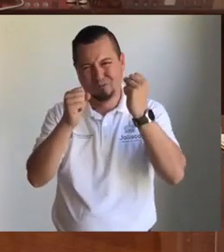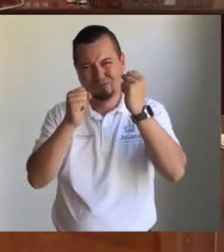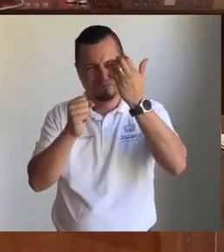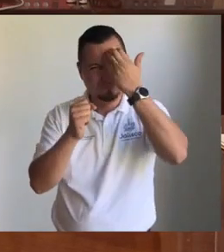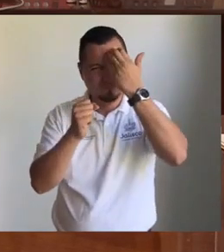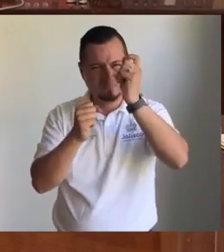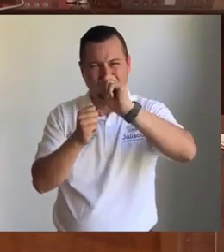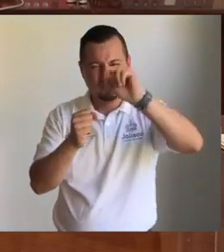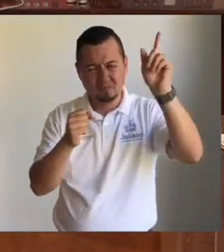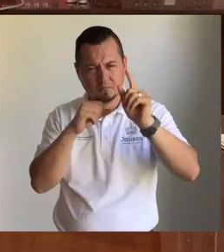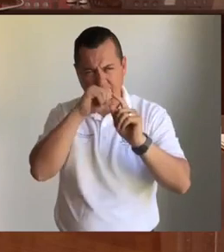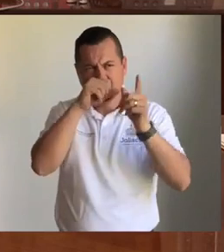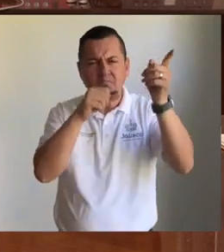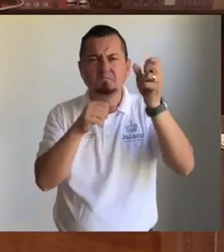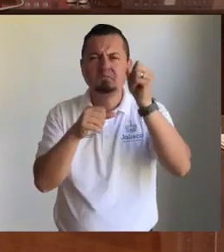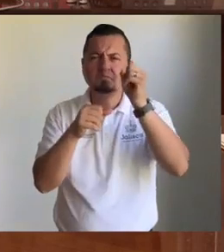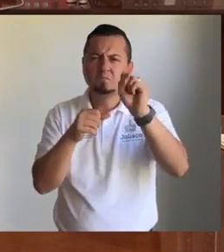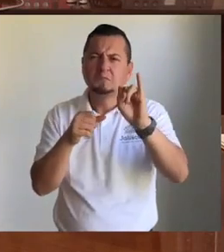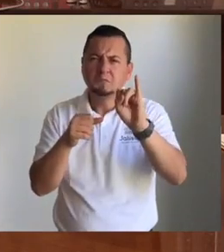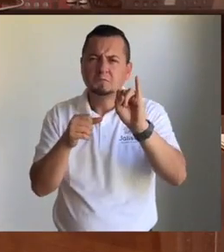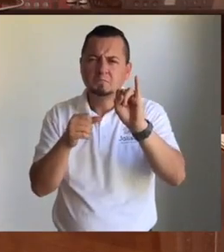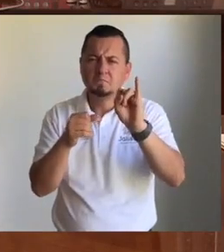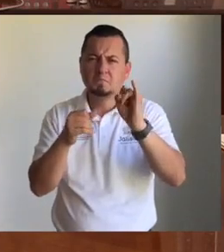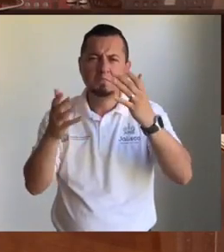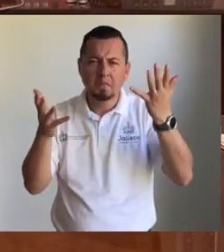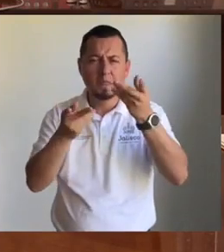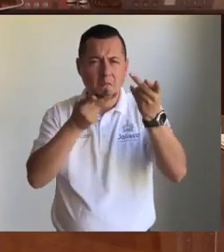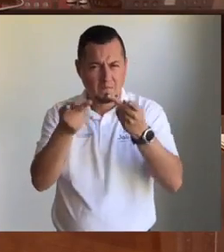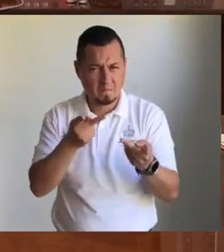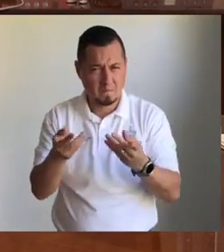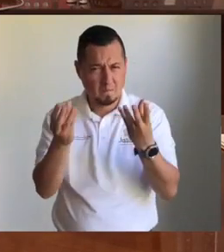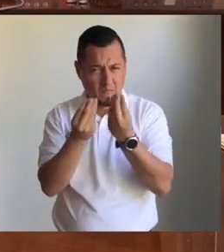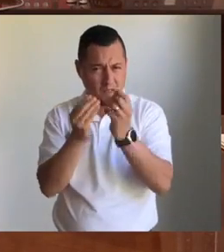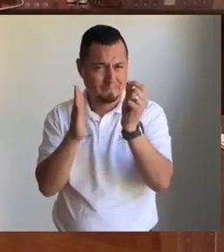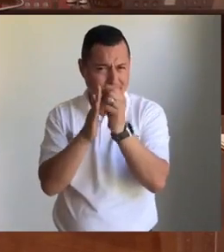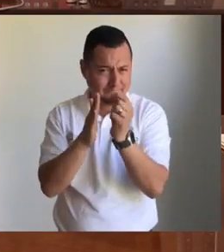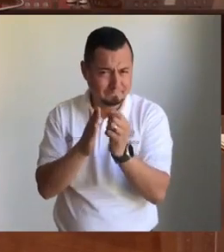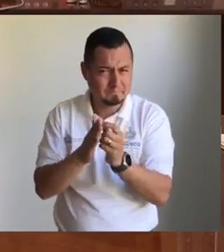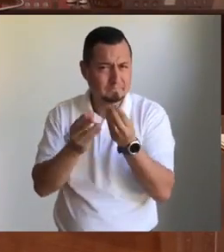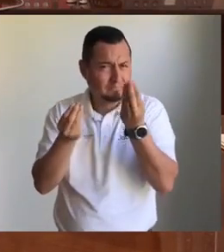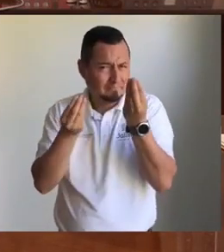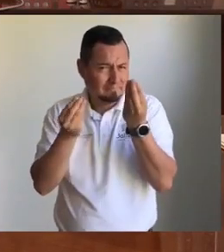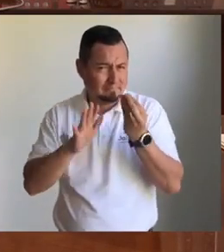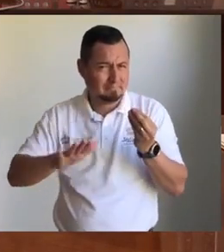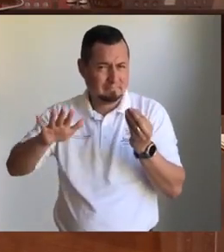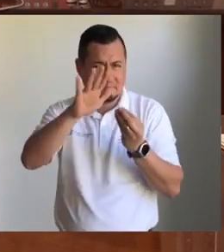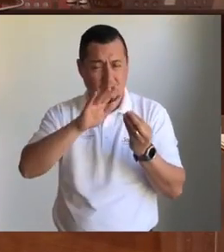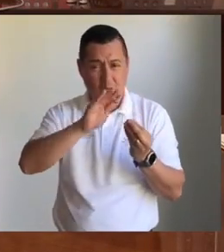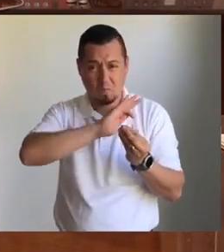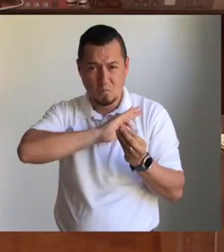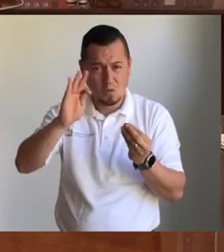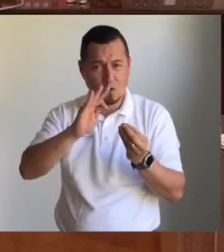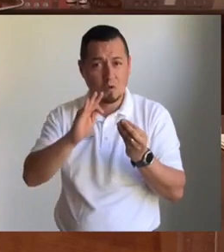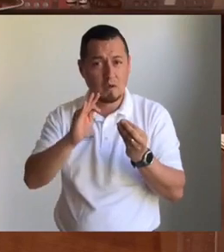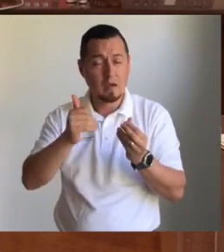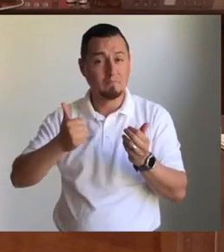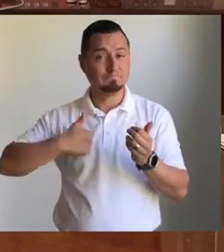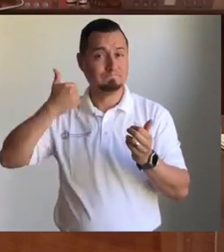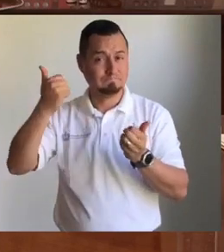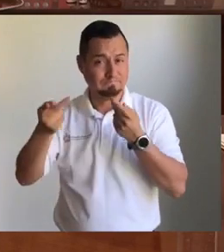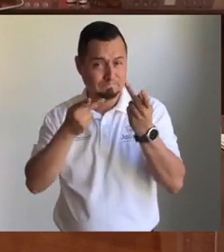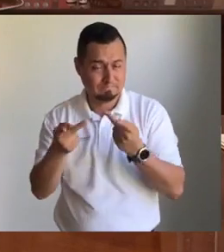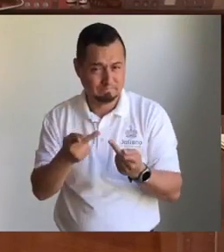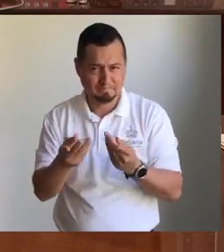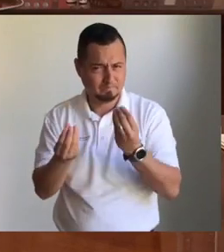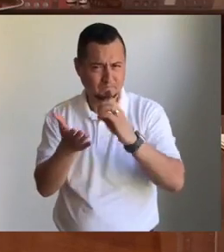se están aplicando una gran cantidad de pruebas como un mecanismo para poder actuar a